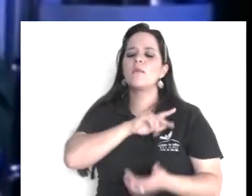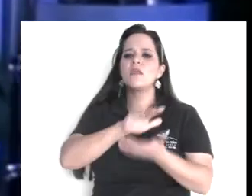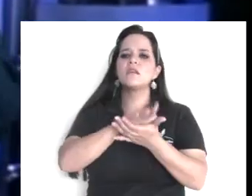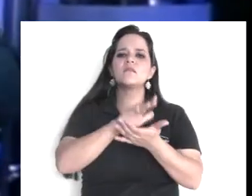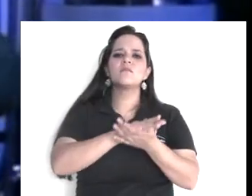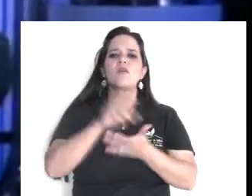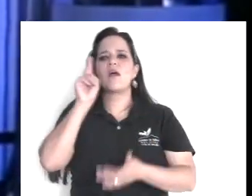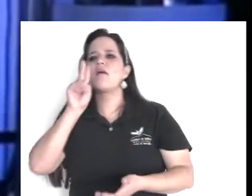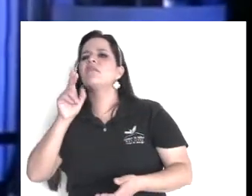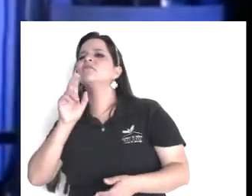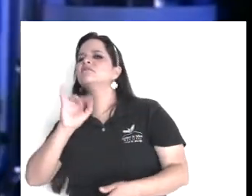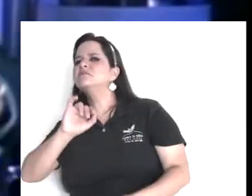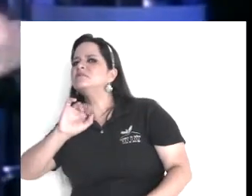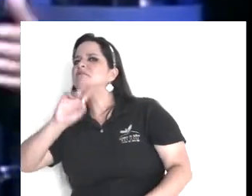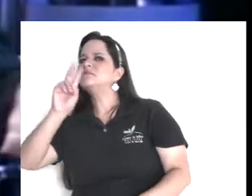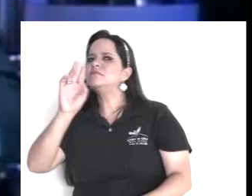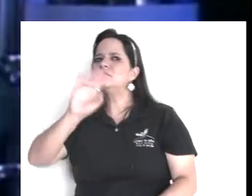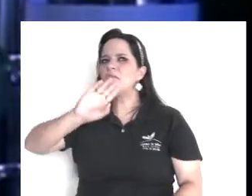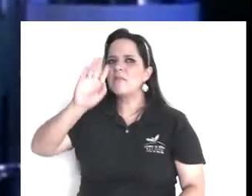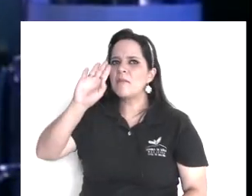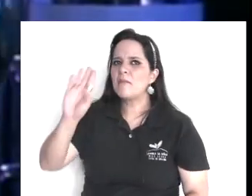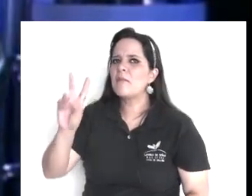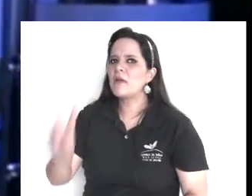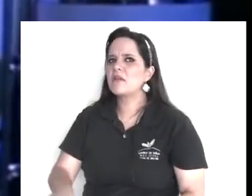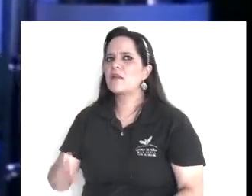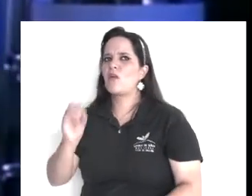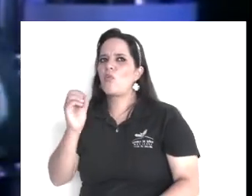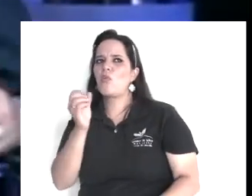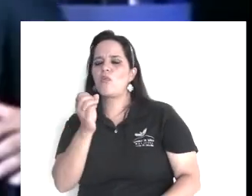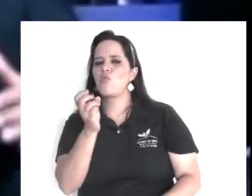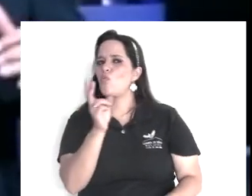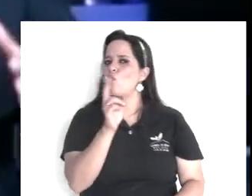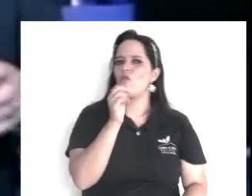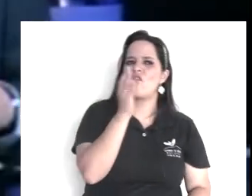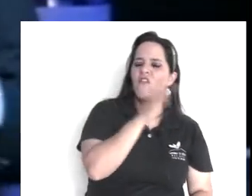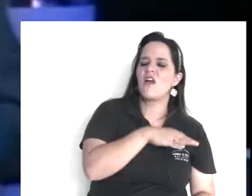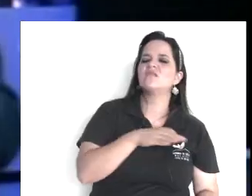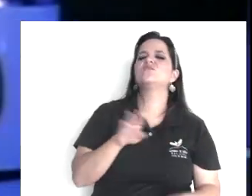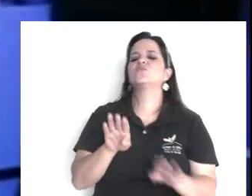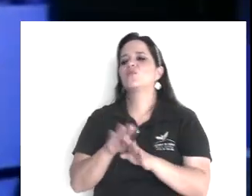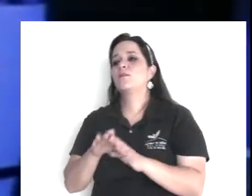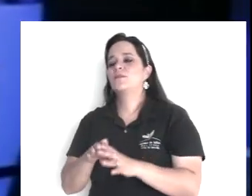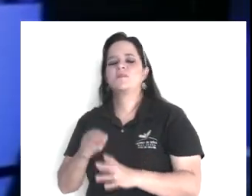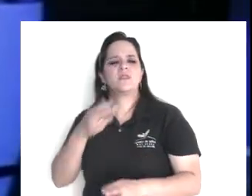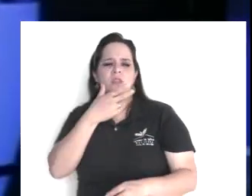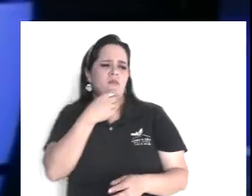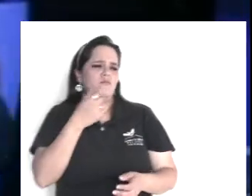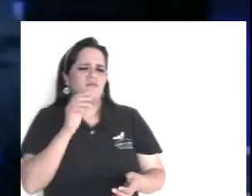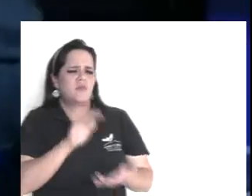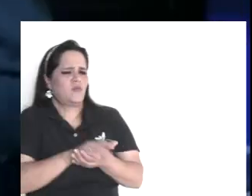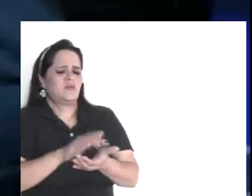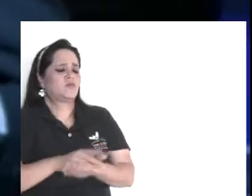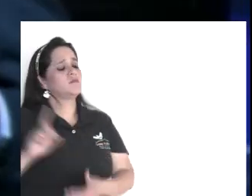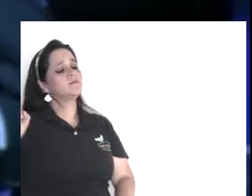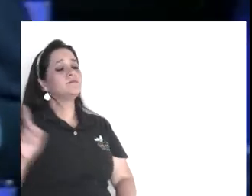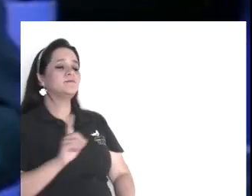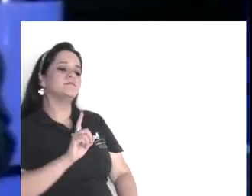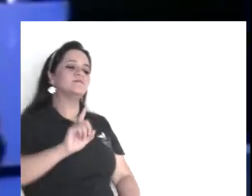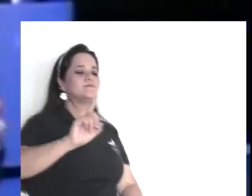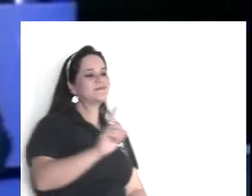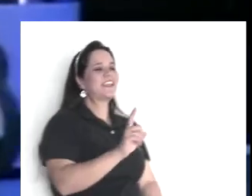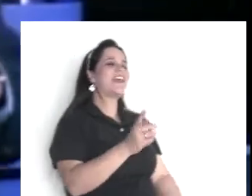y luego llega, aquel hombre contento, y de pasada le trajo, un café, del Starbucks, ¿verdad Tony?